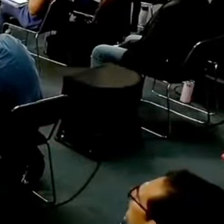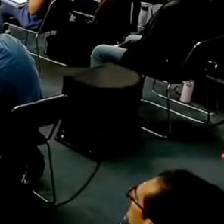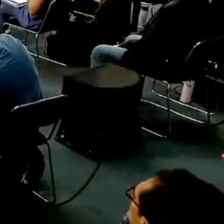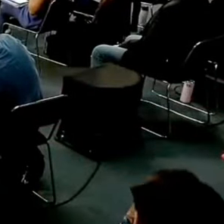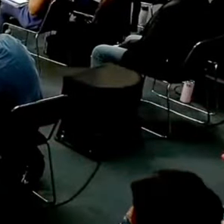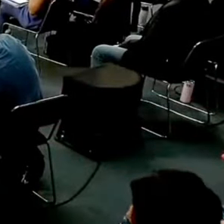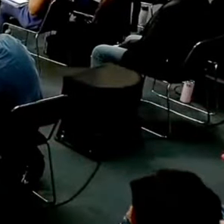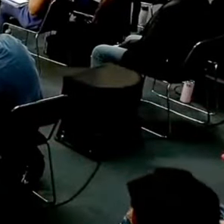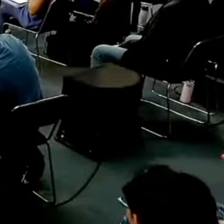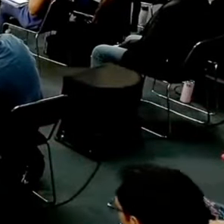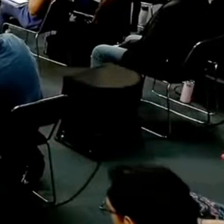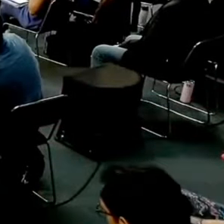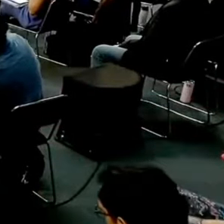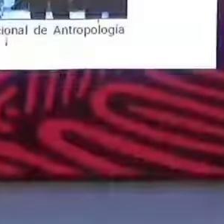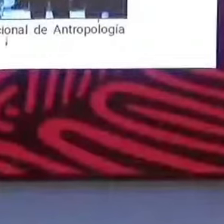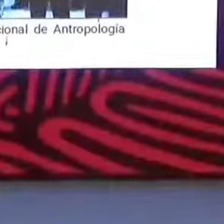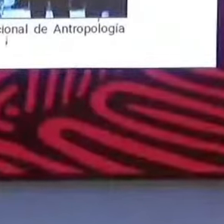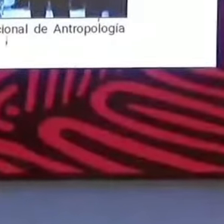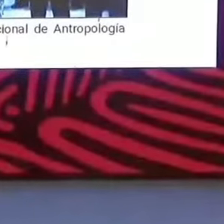Miren la reunión